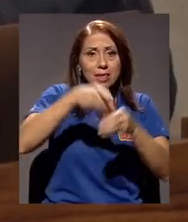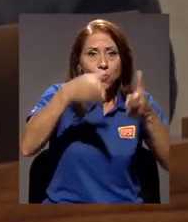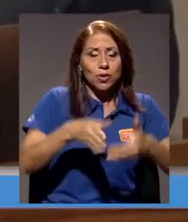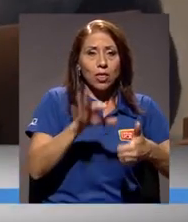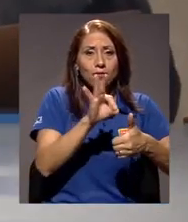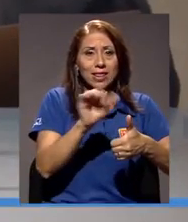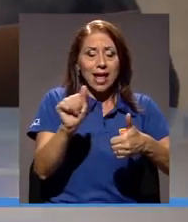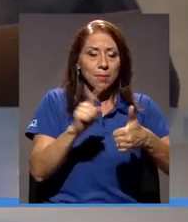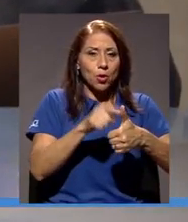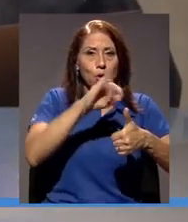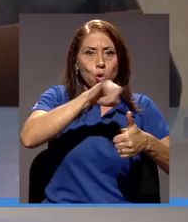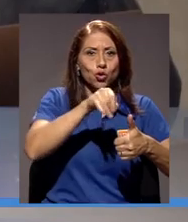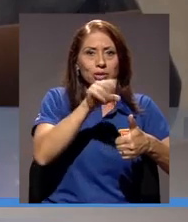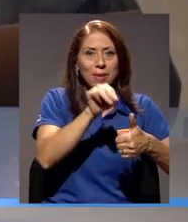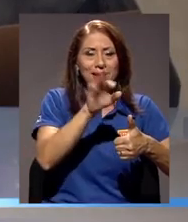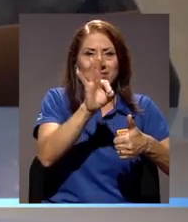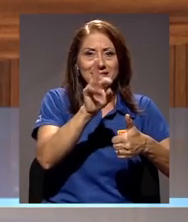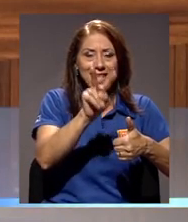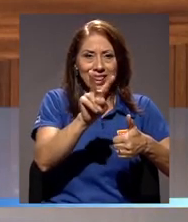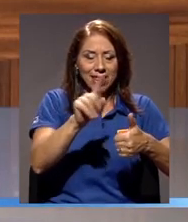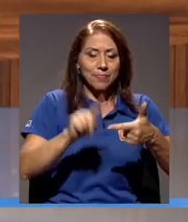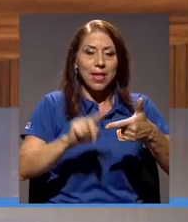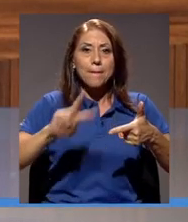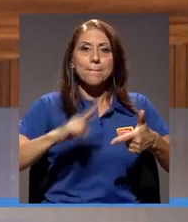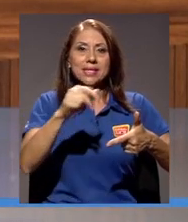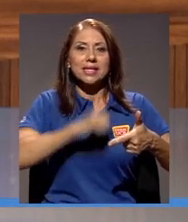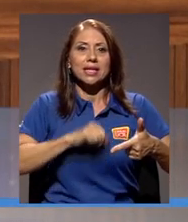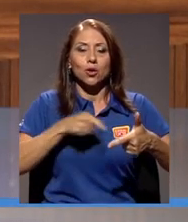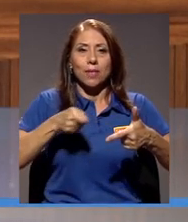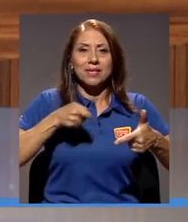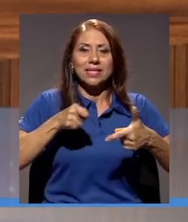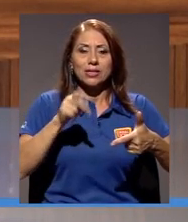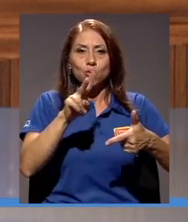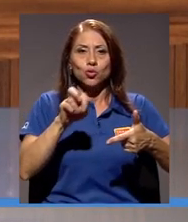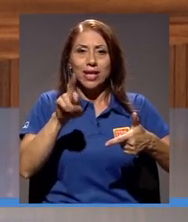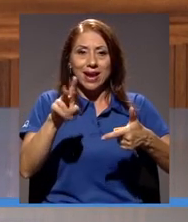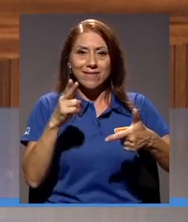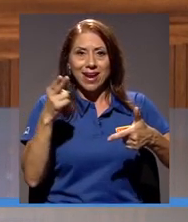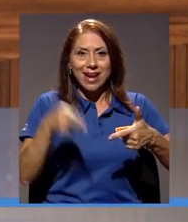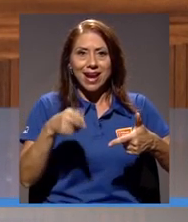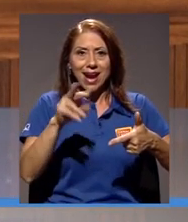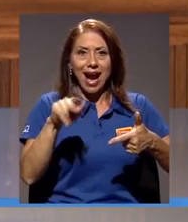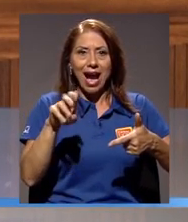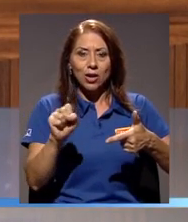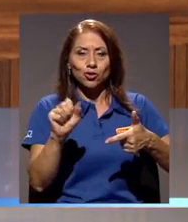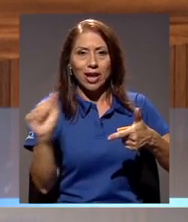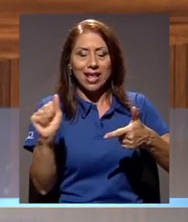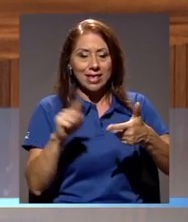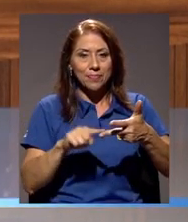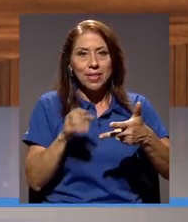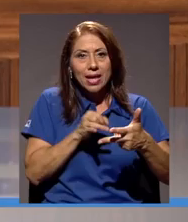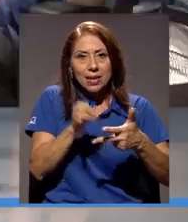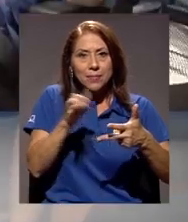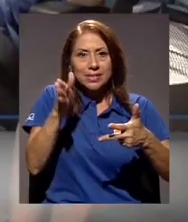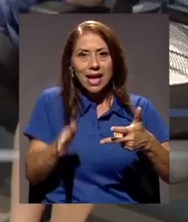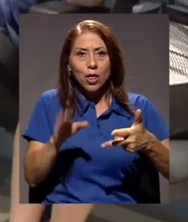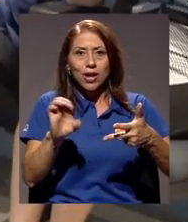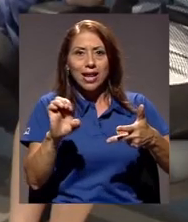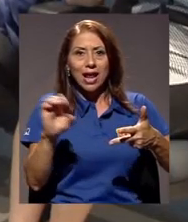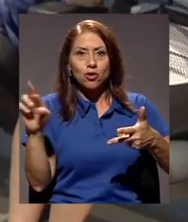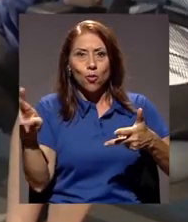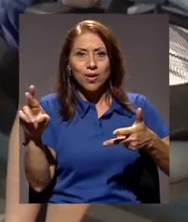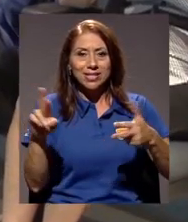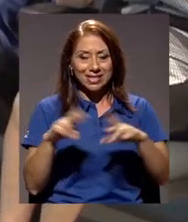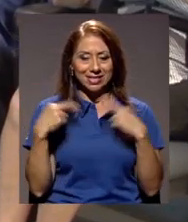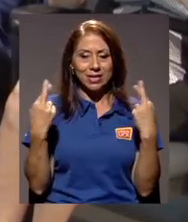José María Villalta, el vicerector de Administración de la UCR Carlos Araya y el investigador Edgar Robles se reunieron en un foro